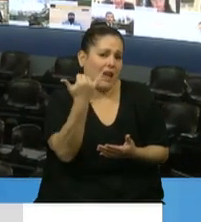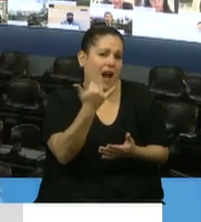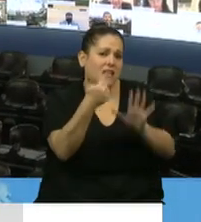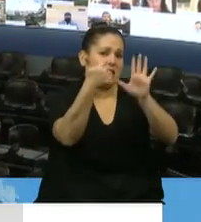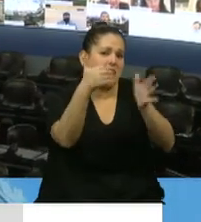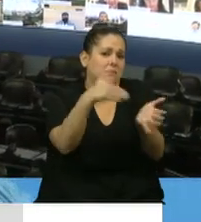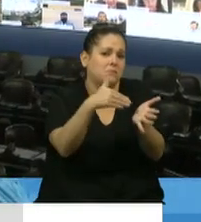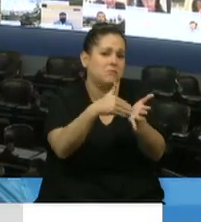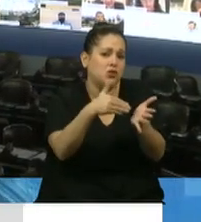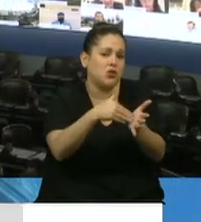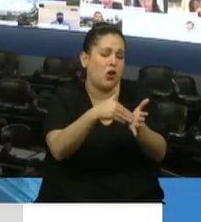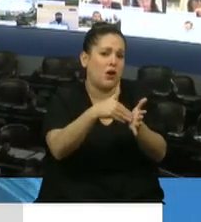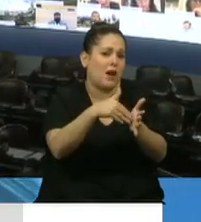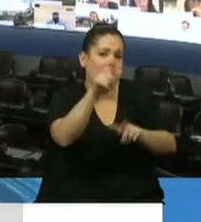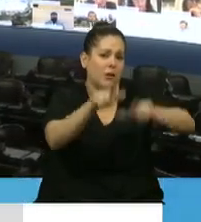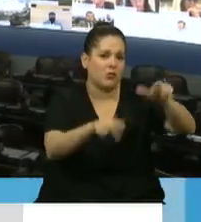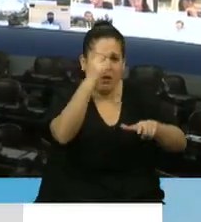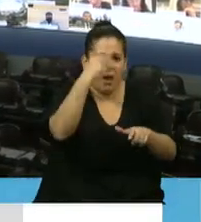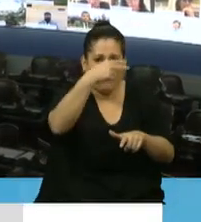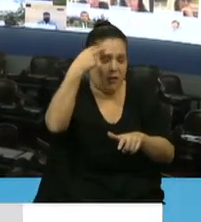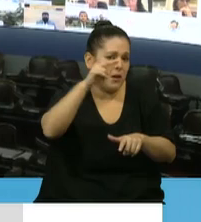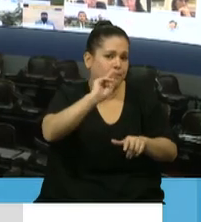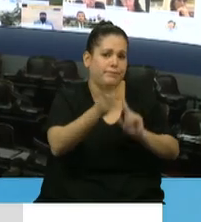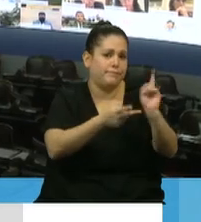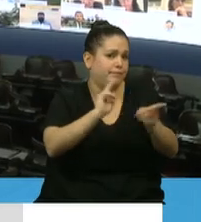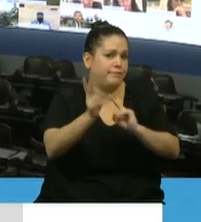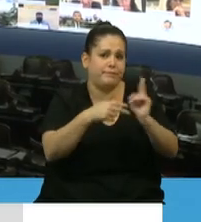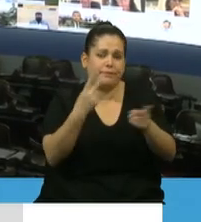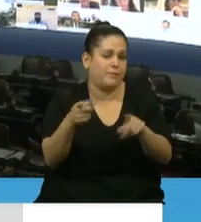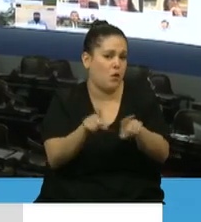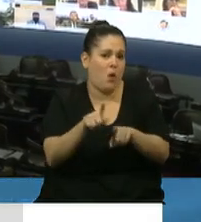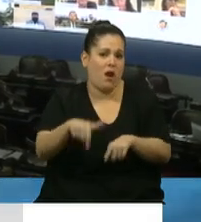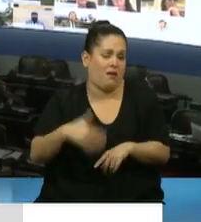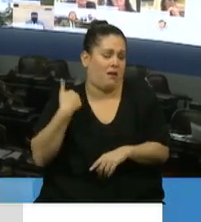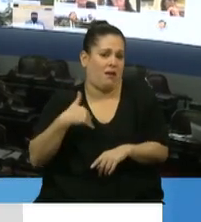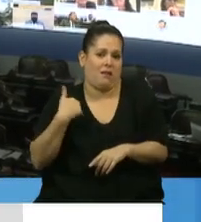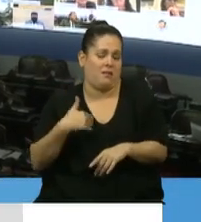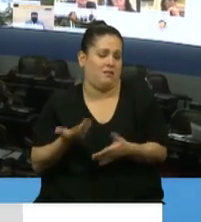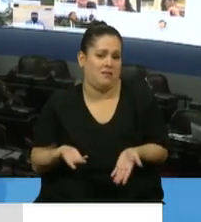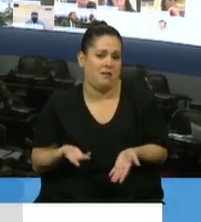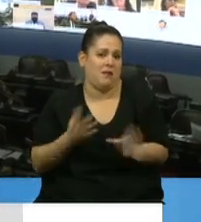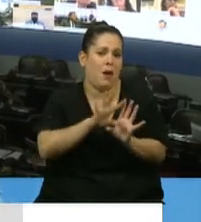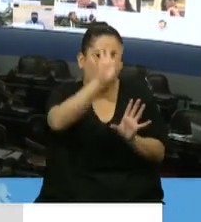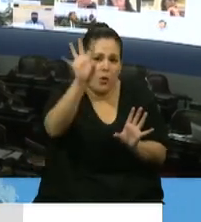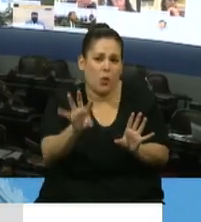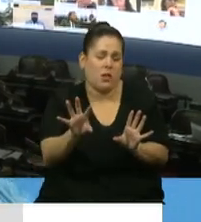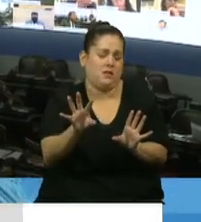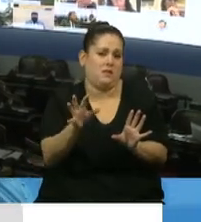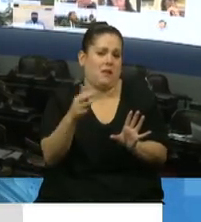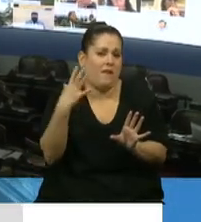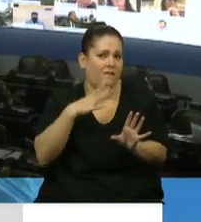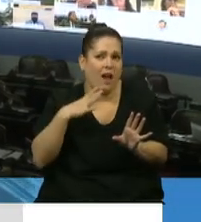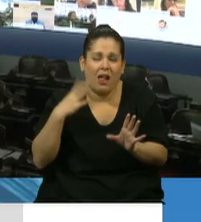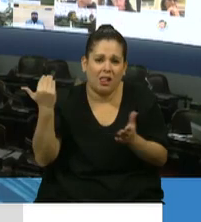en el mundo, como también nos faltan acá en la Argentina, como en mi provincia, como en muchas provincias, pero